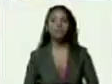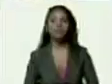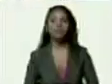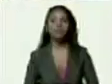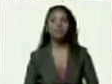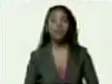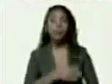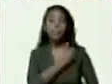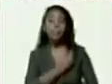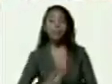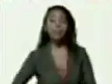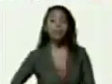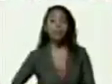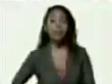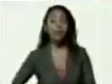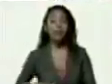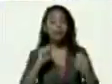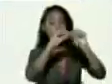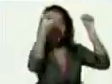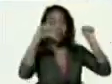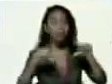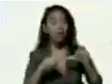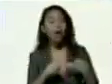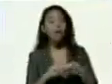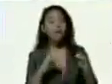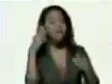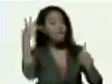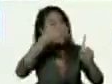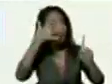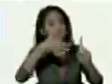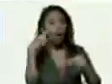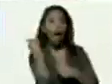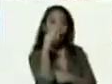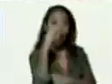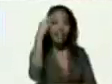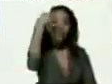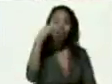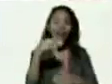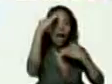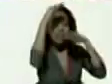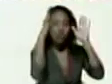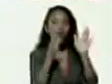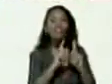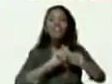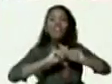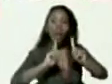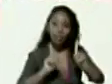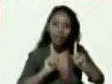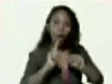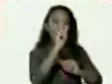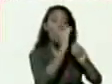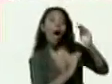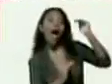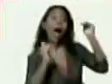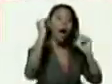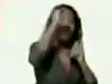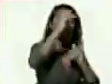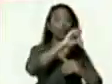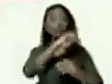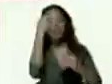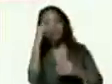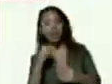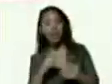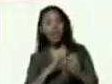presidente el sistema de formación tiene varios niveles de atención uno tiene que ver con los altos niveles de dirección donde se está